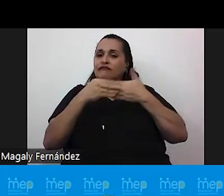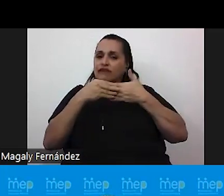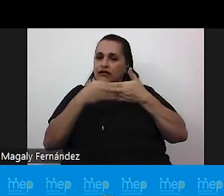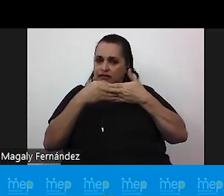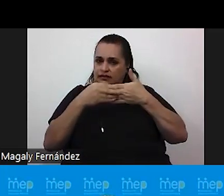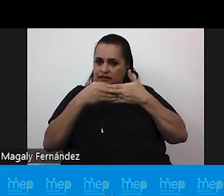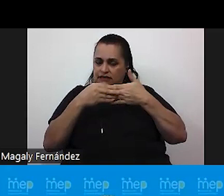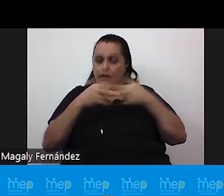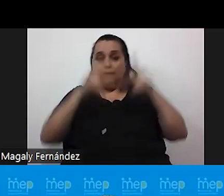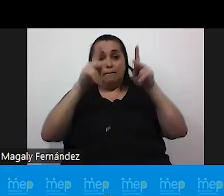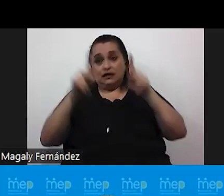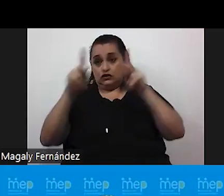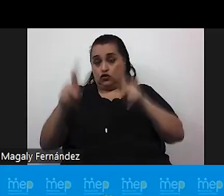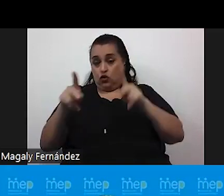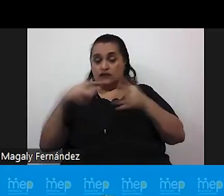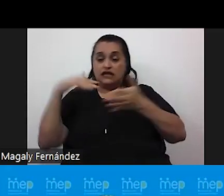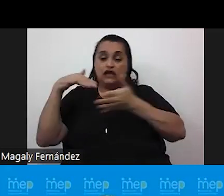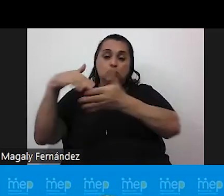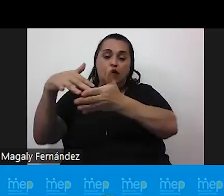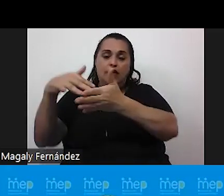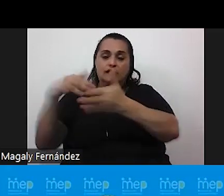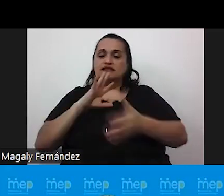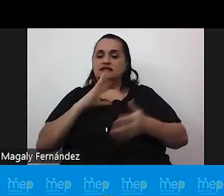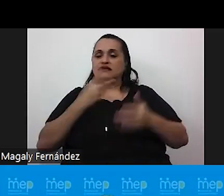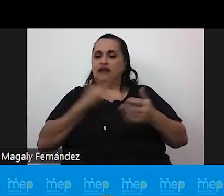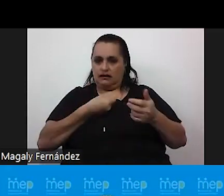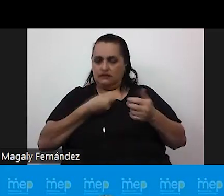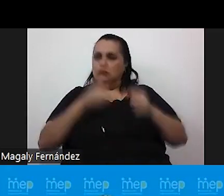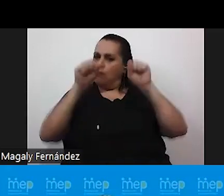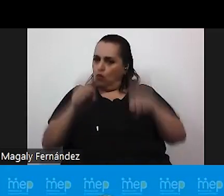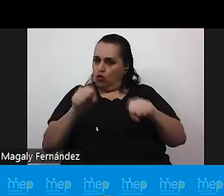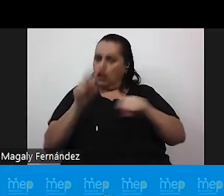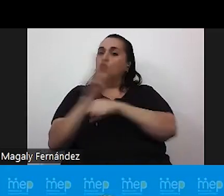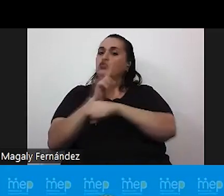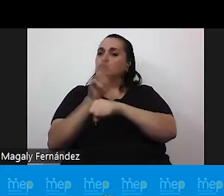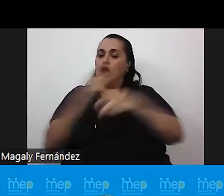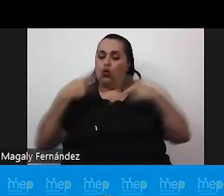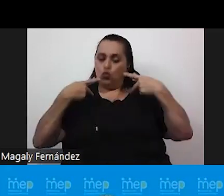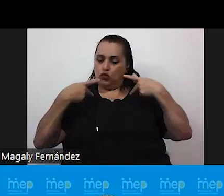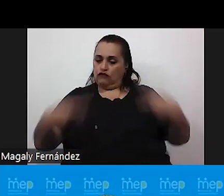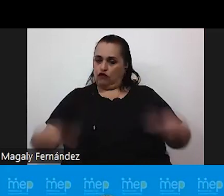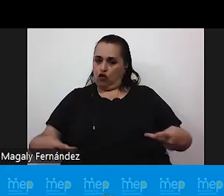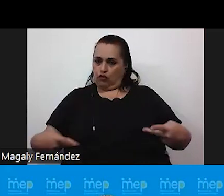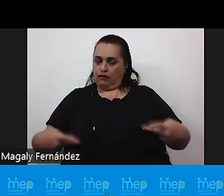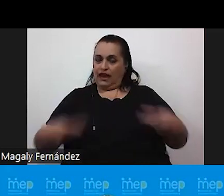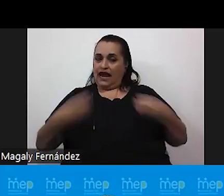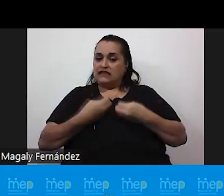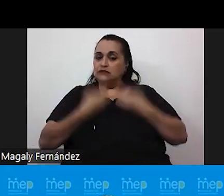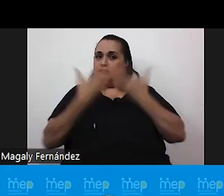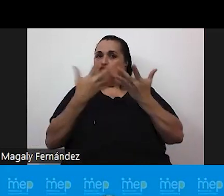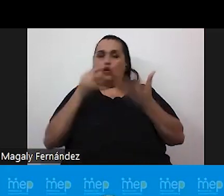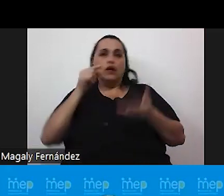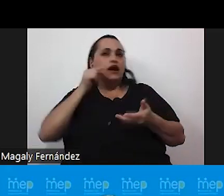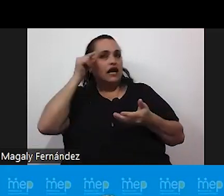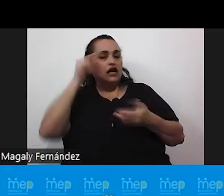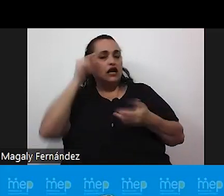aquellas personas y estudiantes trans para que puedan utilizar su uniforme y su expresión de género de acuerdo